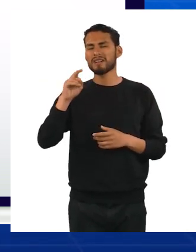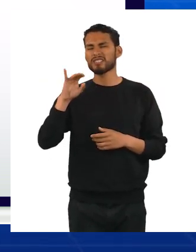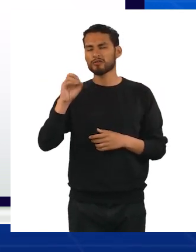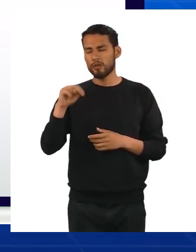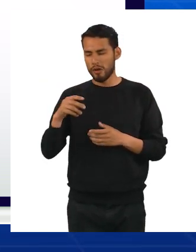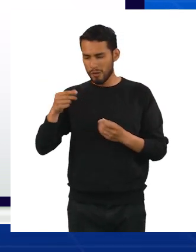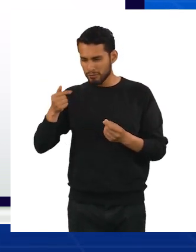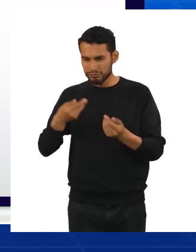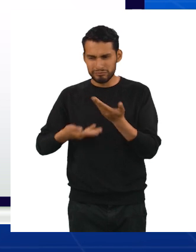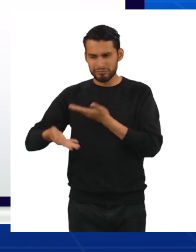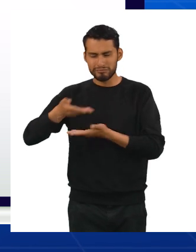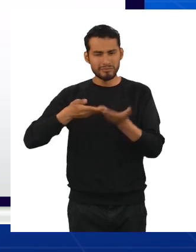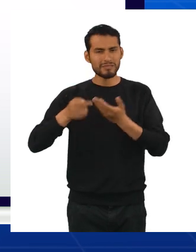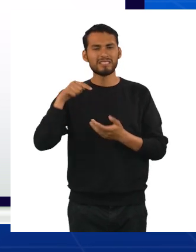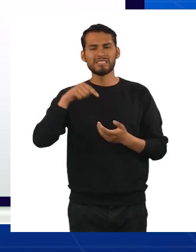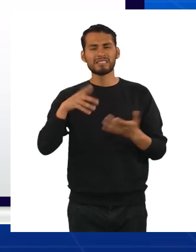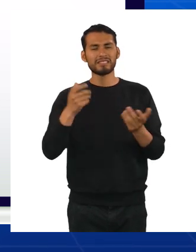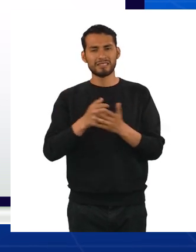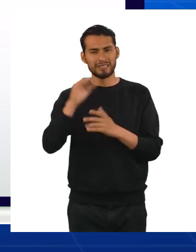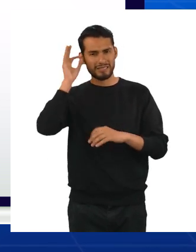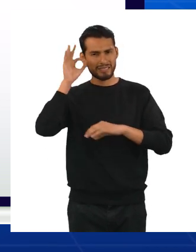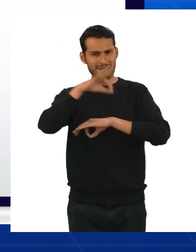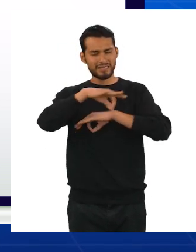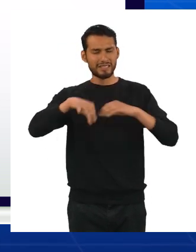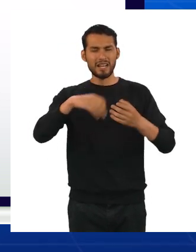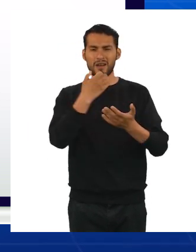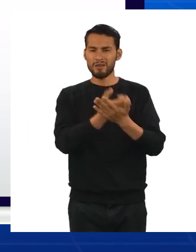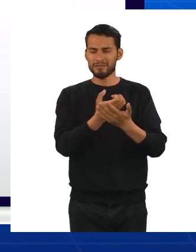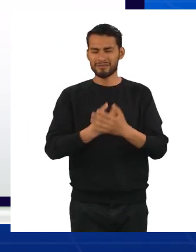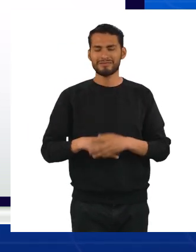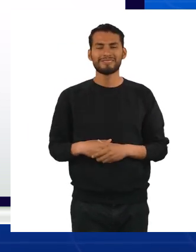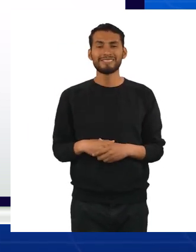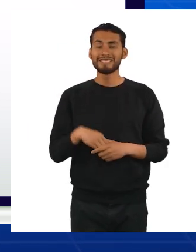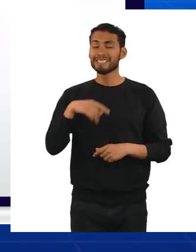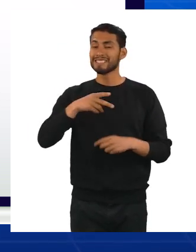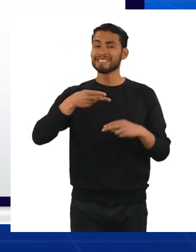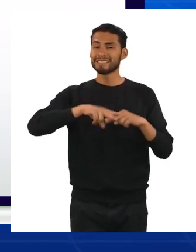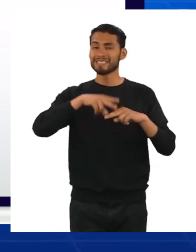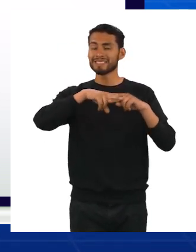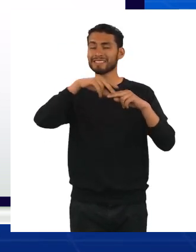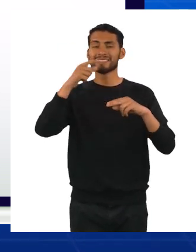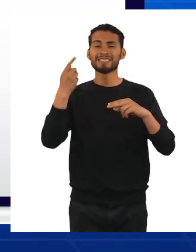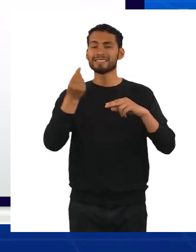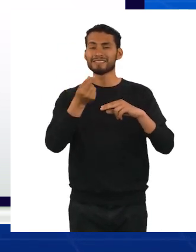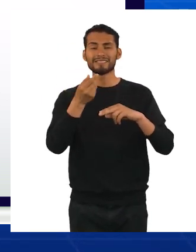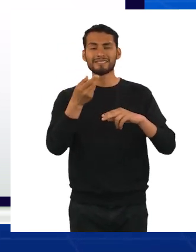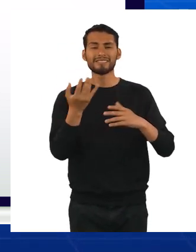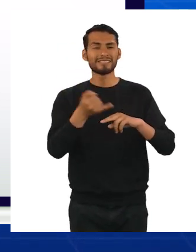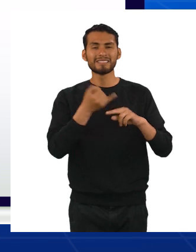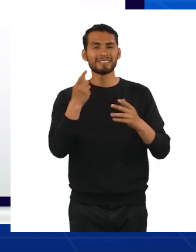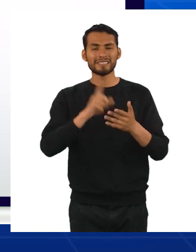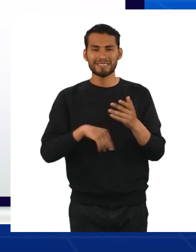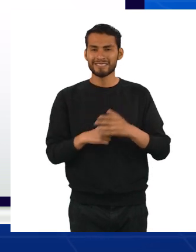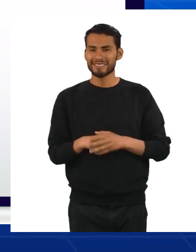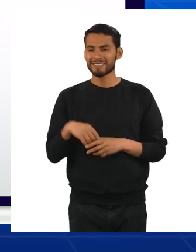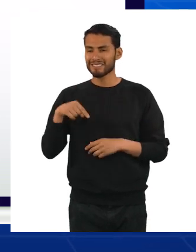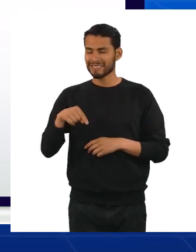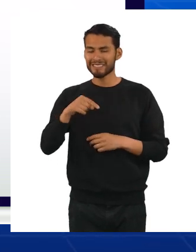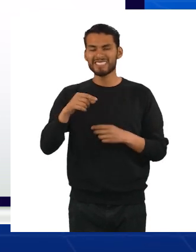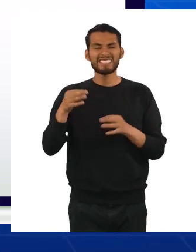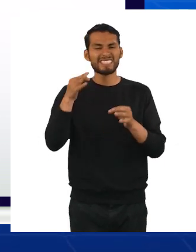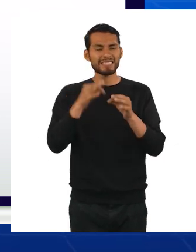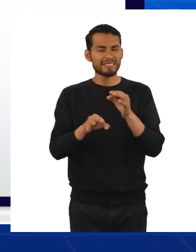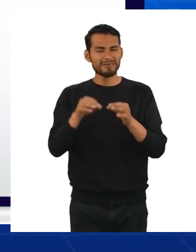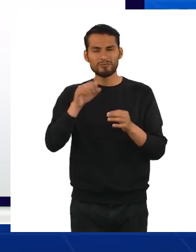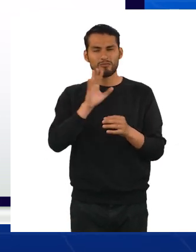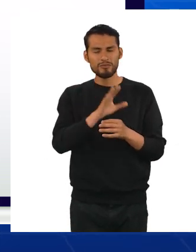Esta también se le llama ingeniería económica. Vimos que el interés puede ser Interés simple, que es la cantidad de vengada por